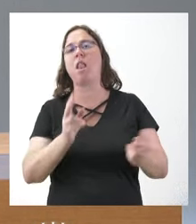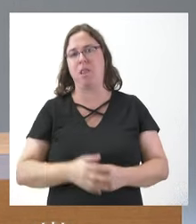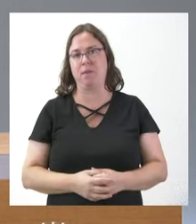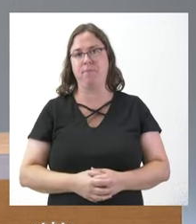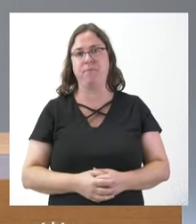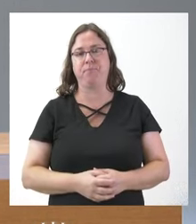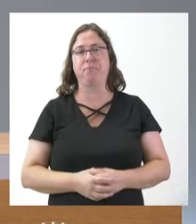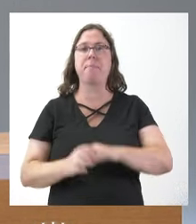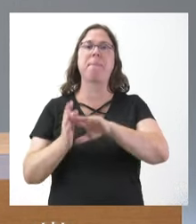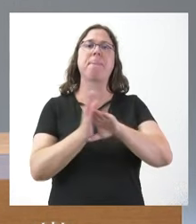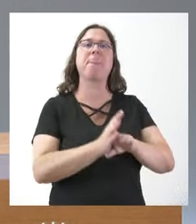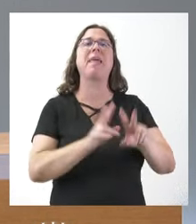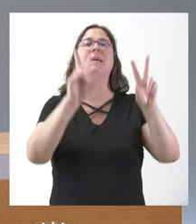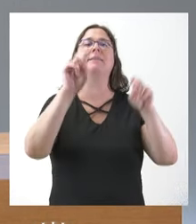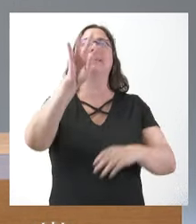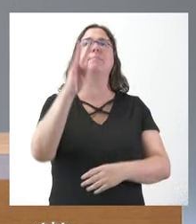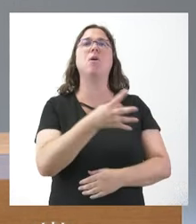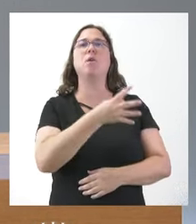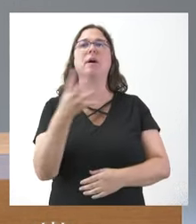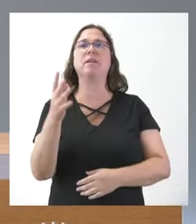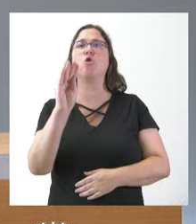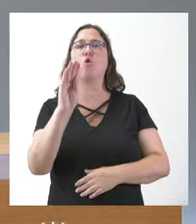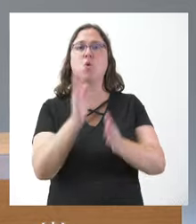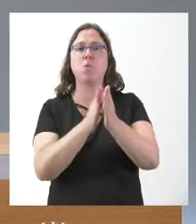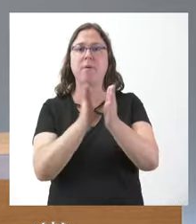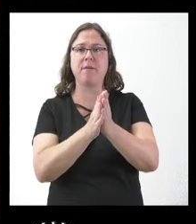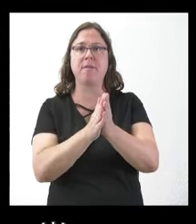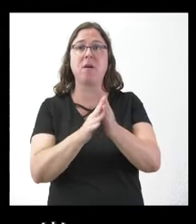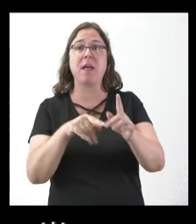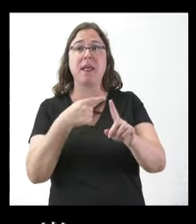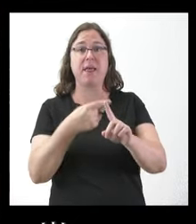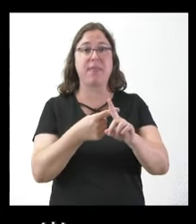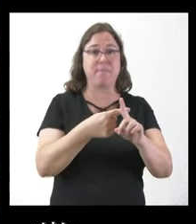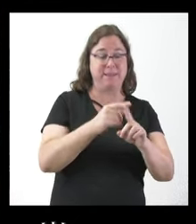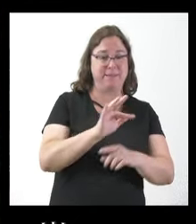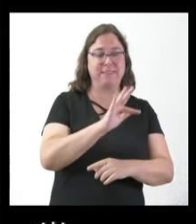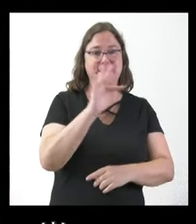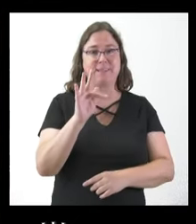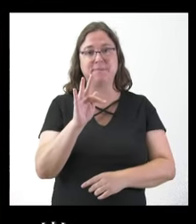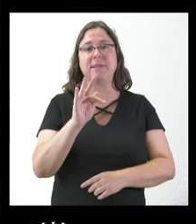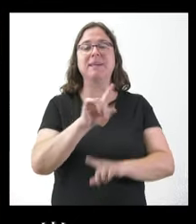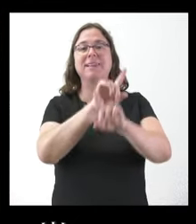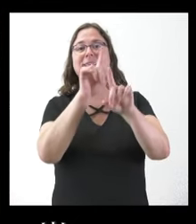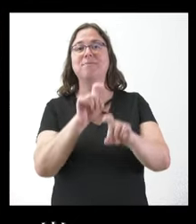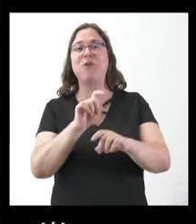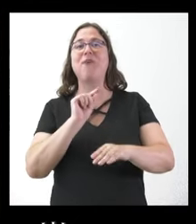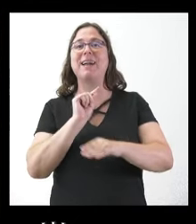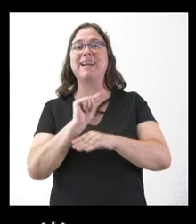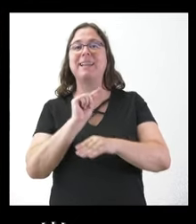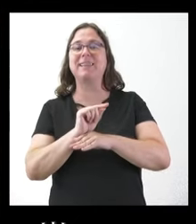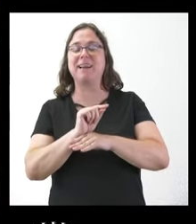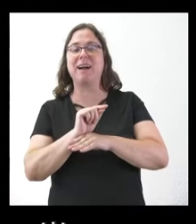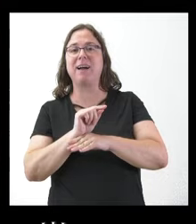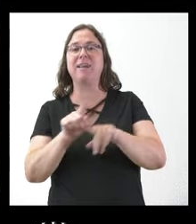Sobre los horarios que le había preguntado mi compañero. Además, añadiendo a la pregunta, han criticado también la orden que ha